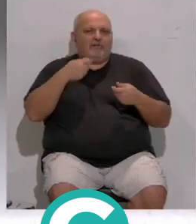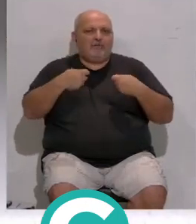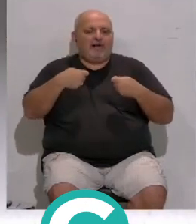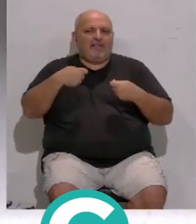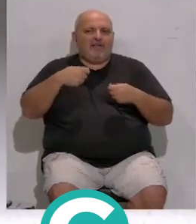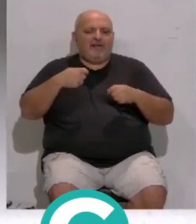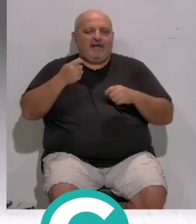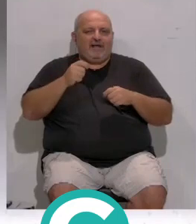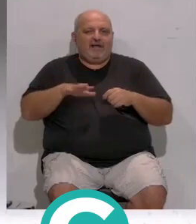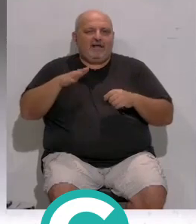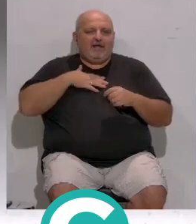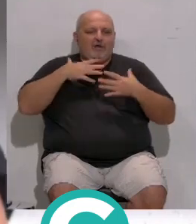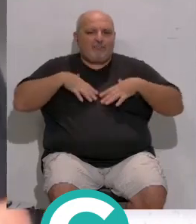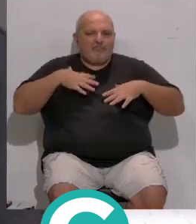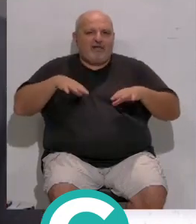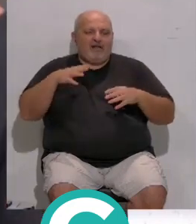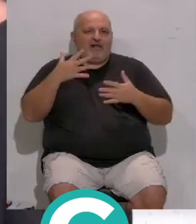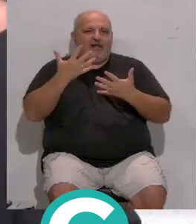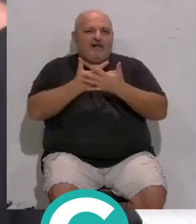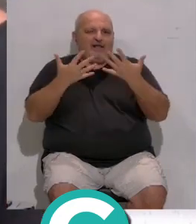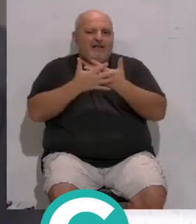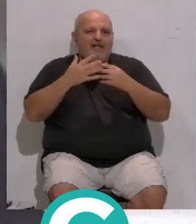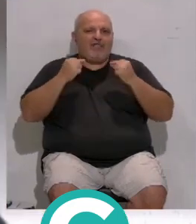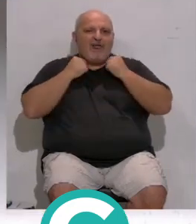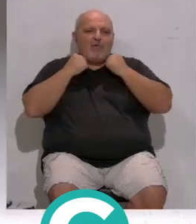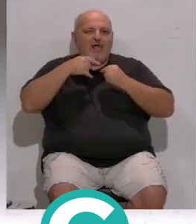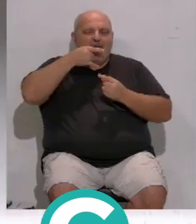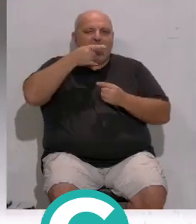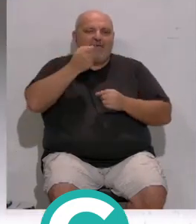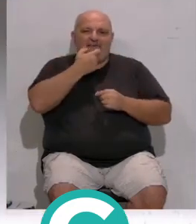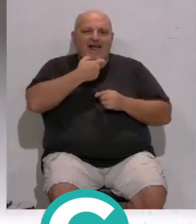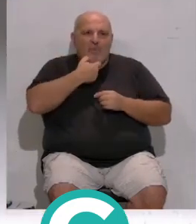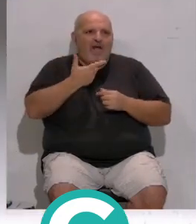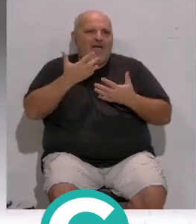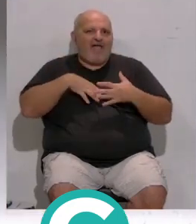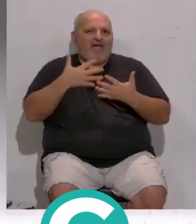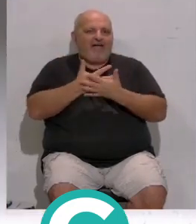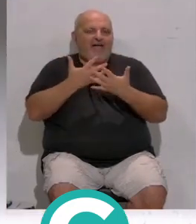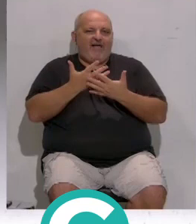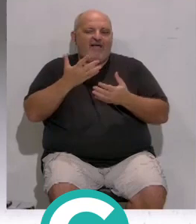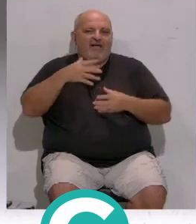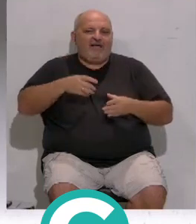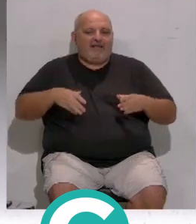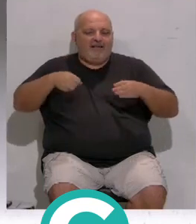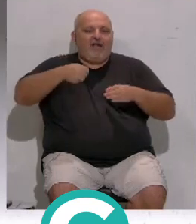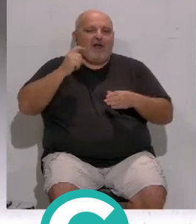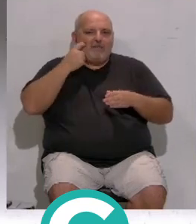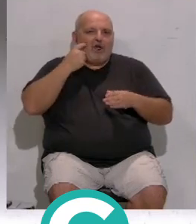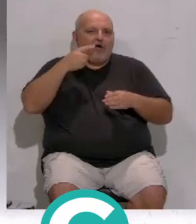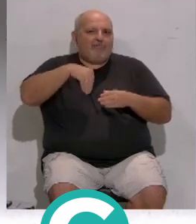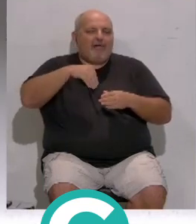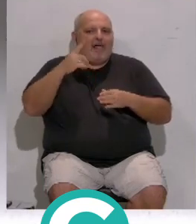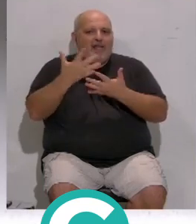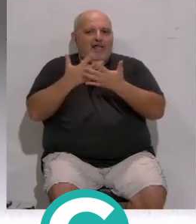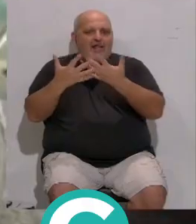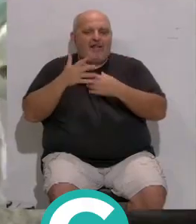lleno... ...de Freddy Krueger... ...lleno de Frankenstein... ...lleno de Drácula... ...y cuando los niños... ...pidiesen ese truco o trato... ...en vez de caramelo... ...pues les diéramos